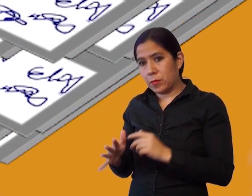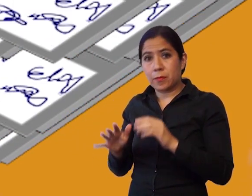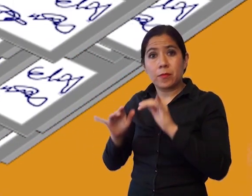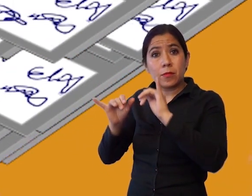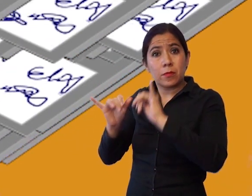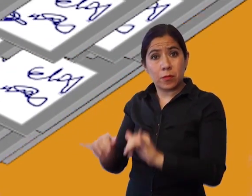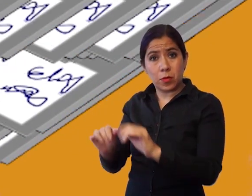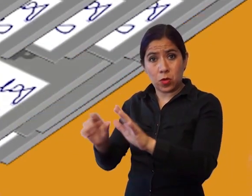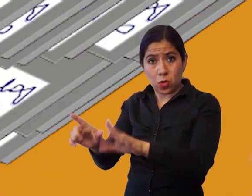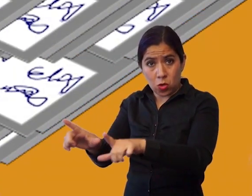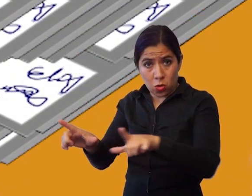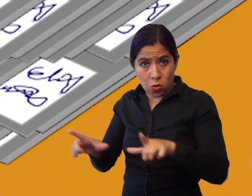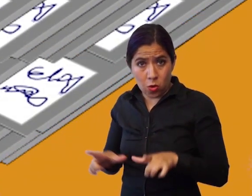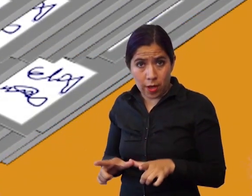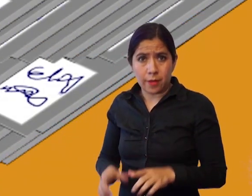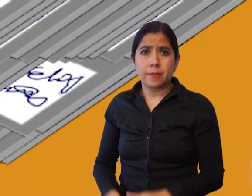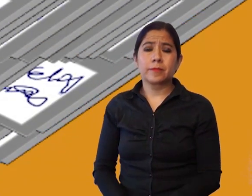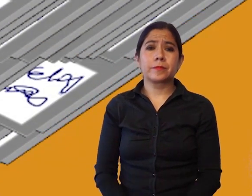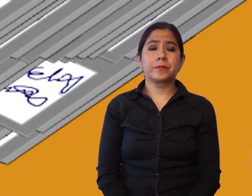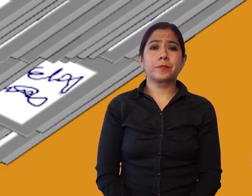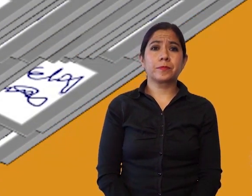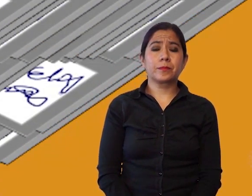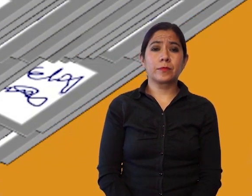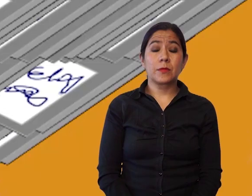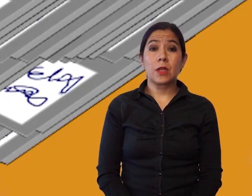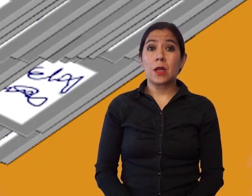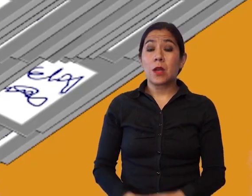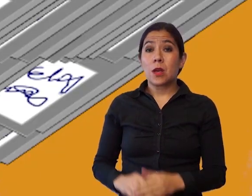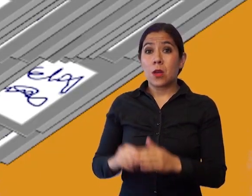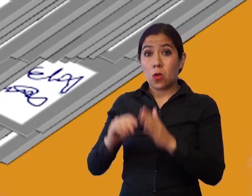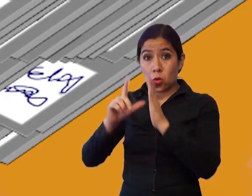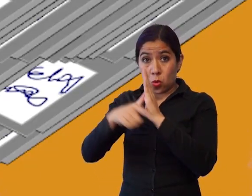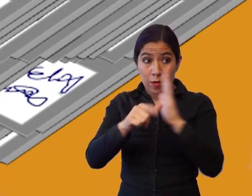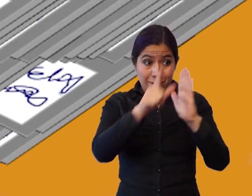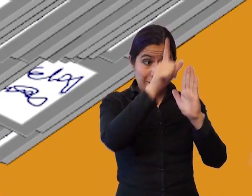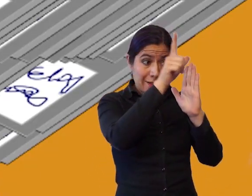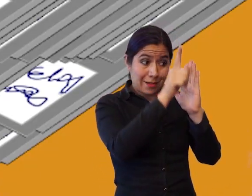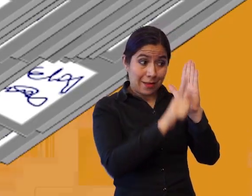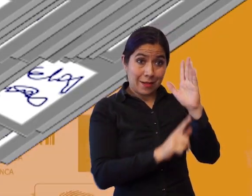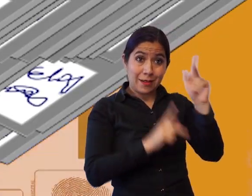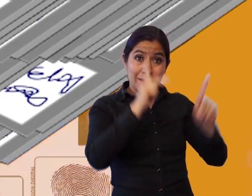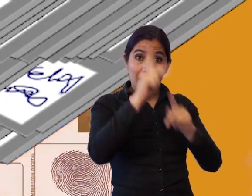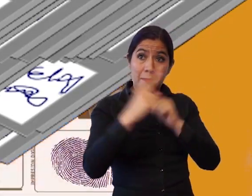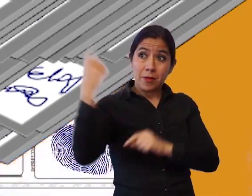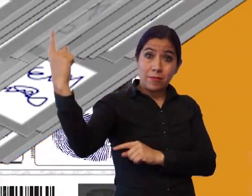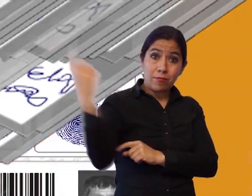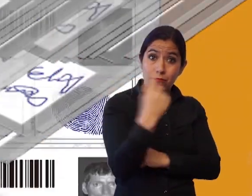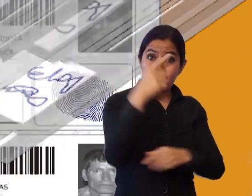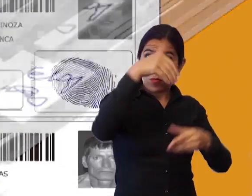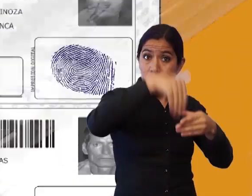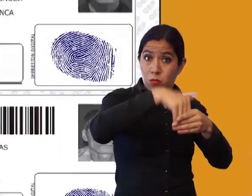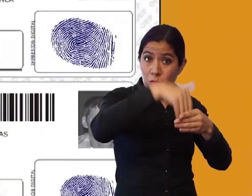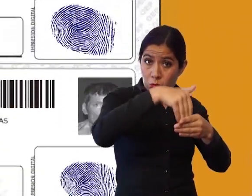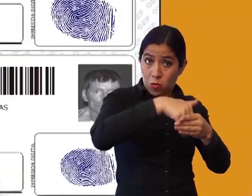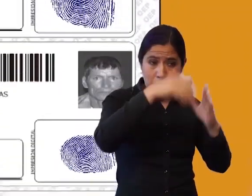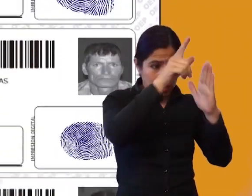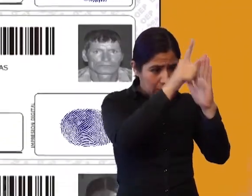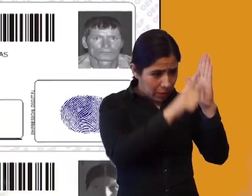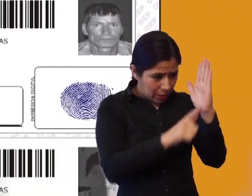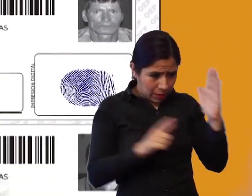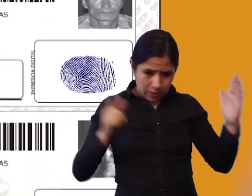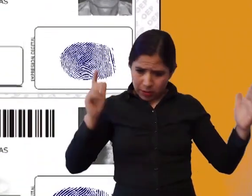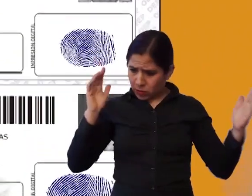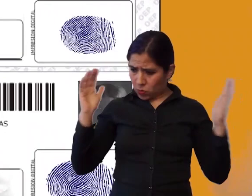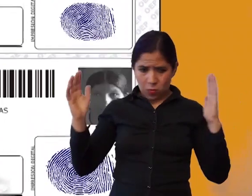específico para este fin, y comparando la cantidad obtenida con la cantidad de votantes en la lista de